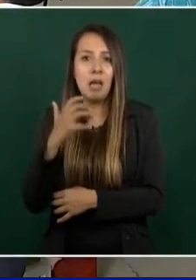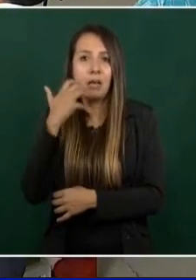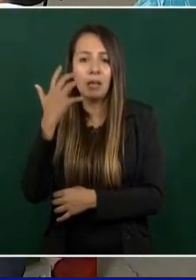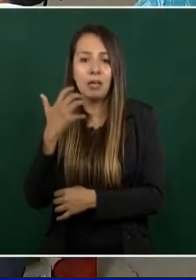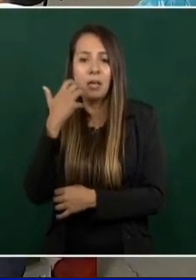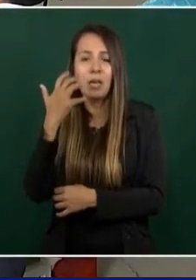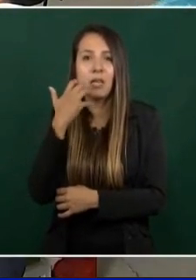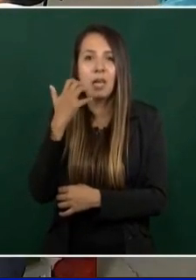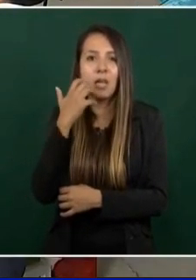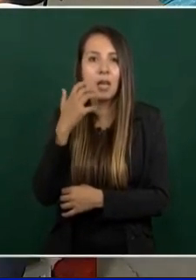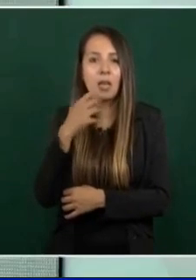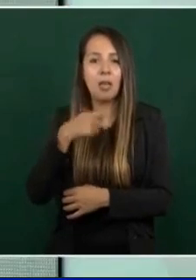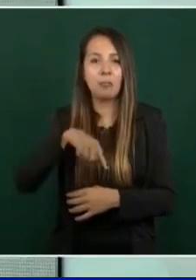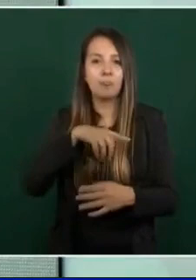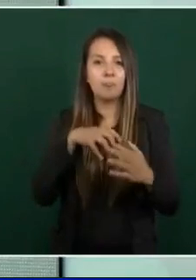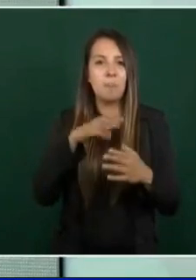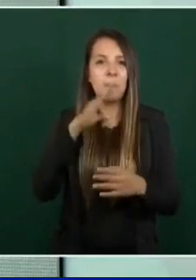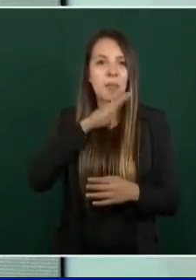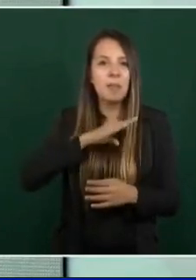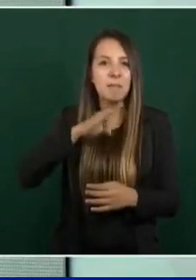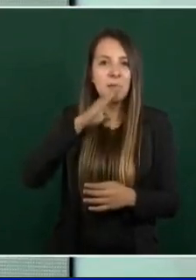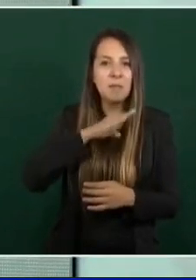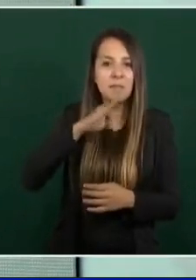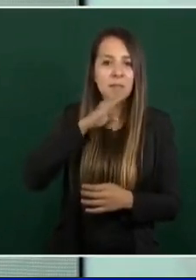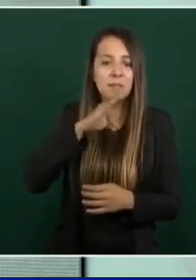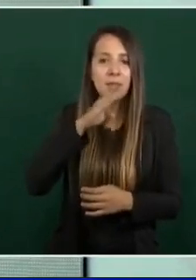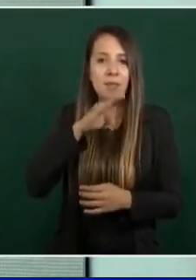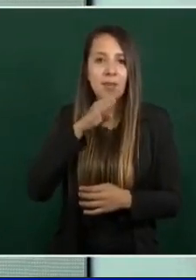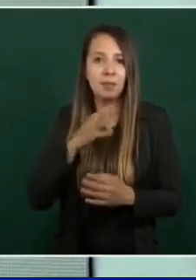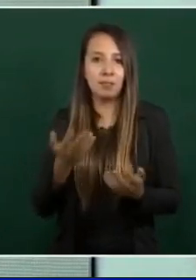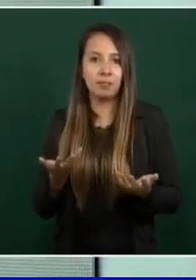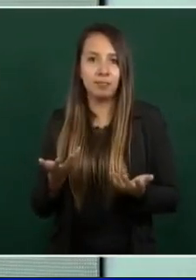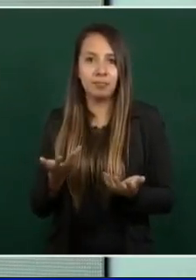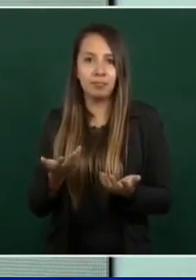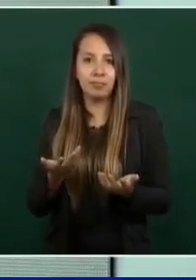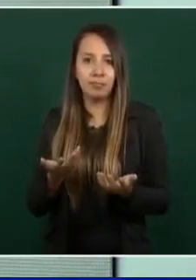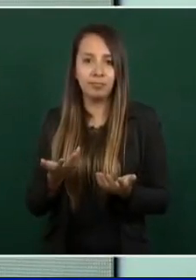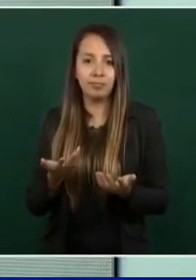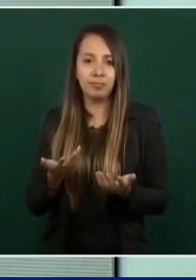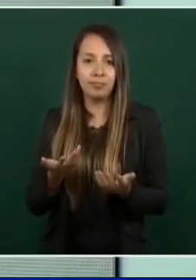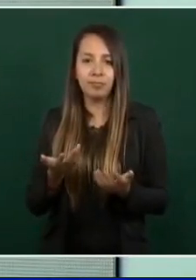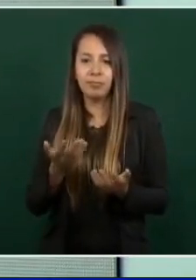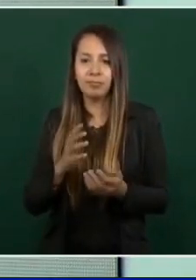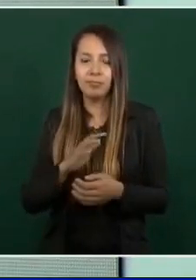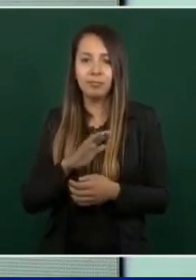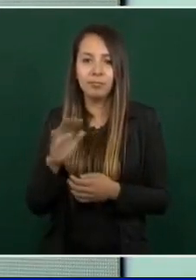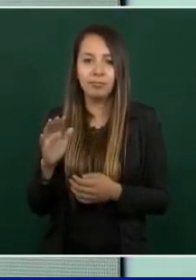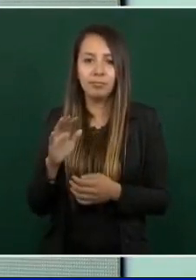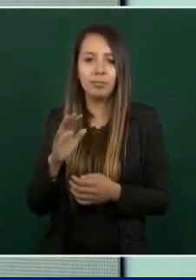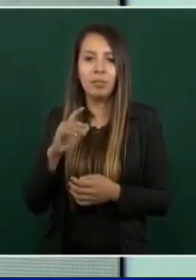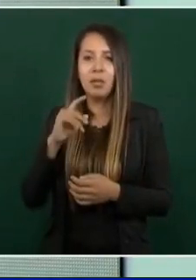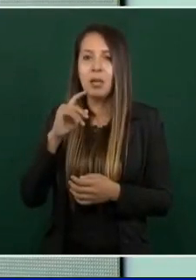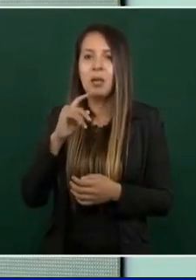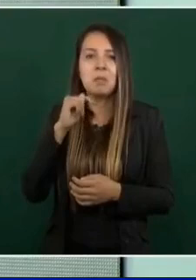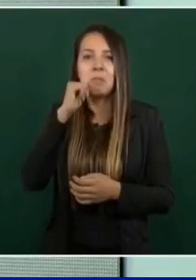aunque le vaya mal a México,